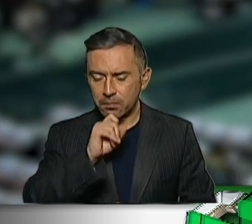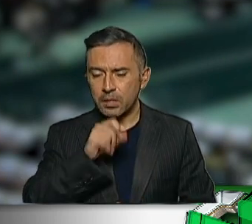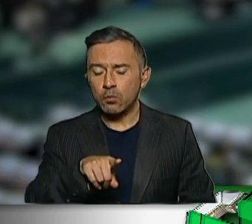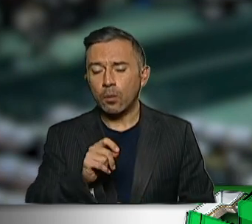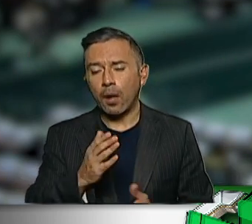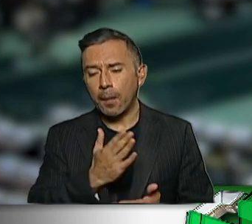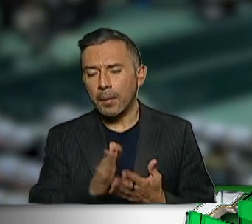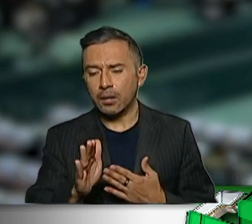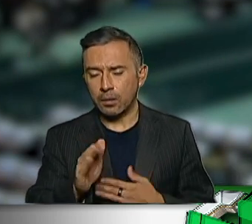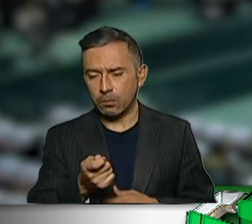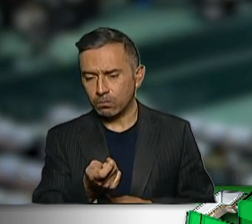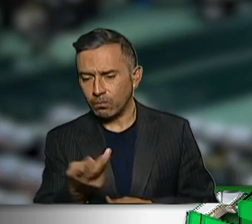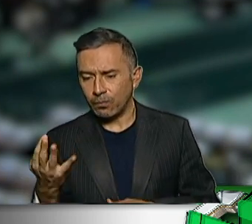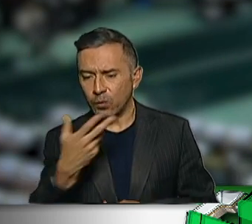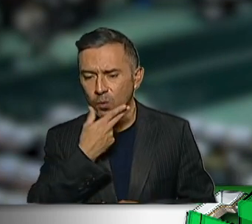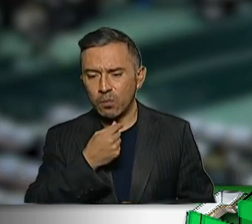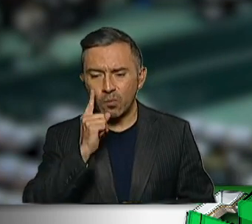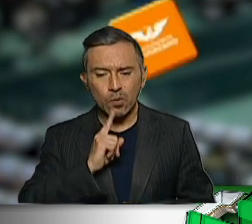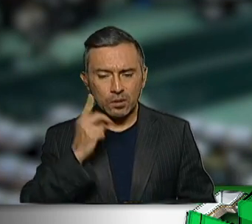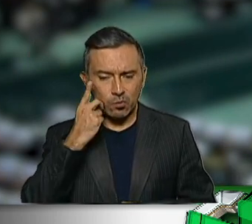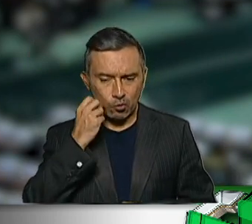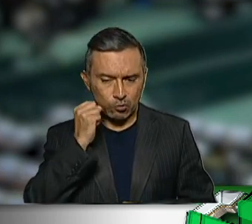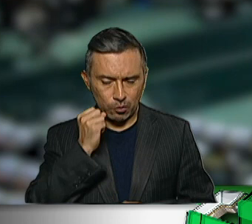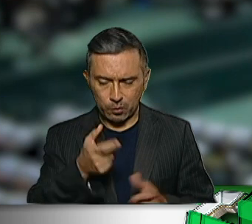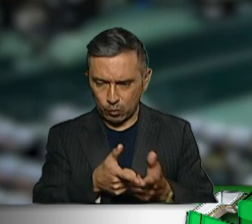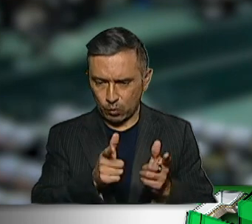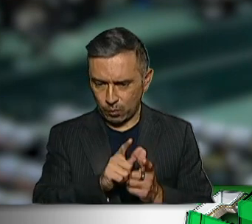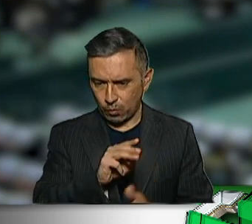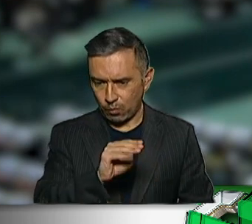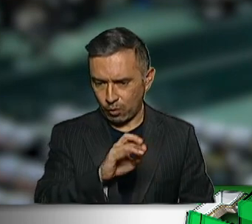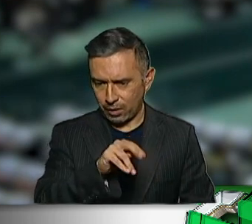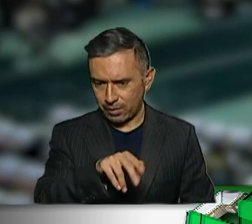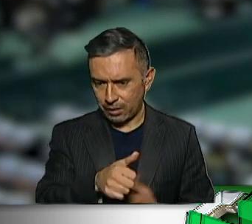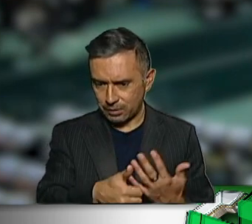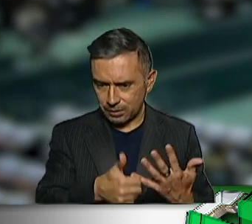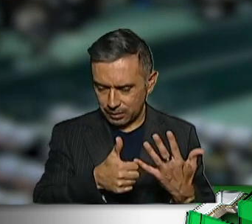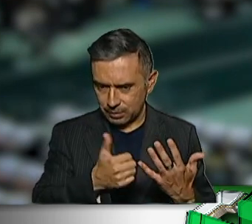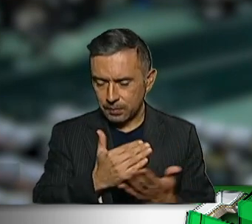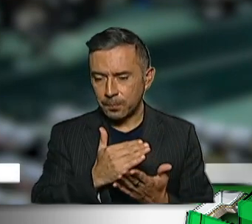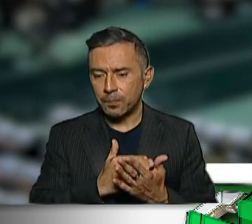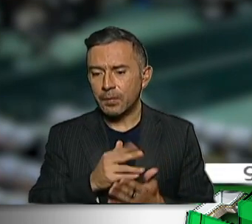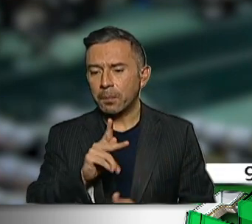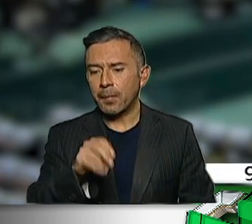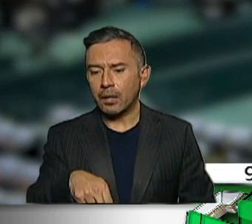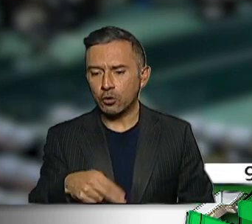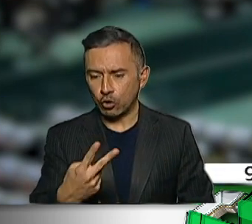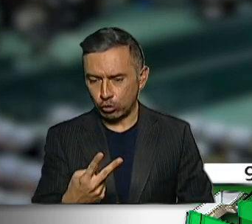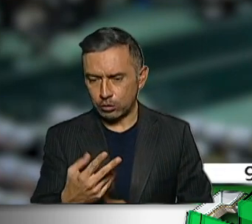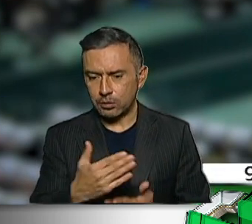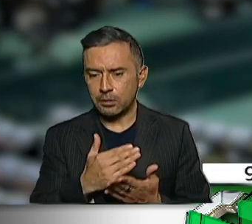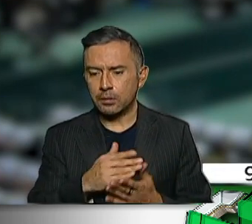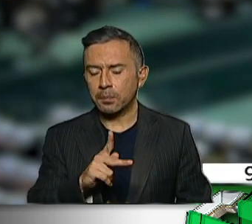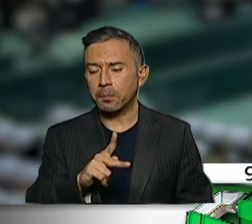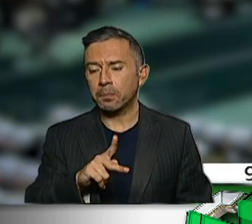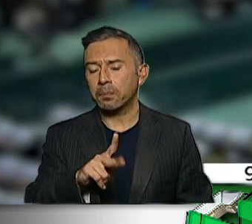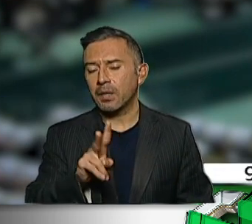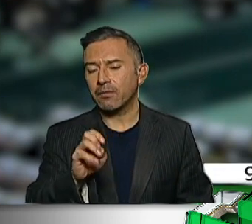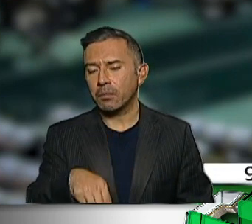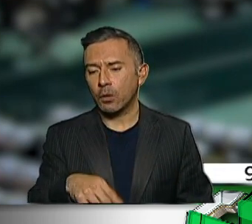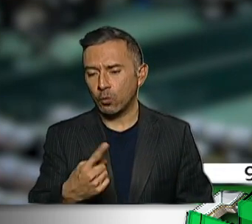legisladores de Morena, dos de Acción Nacional, uno del Partido Verde Ecologista de México, uno del PRD,